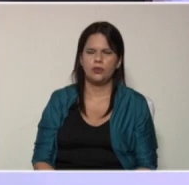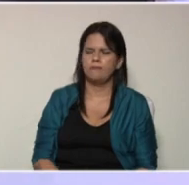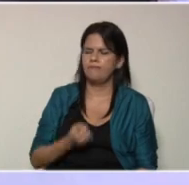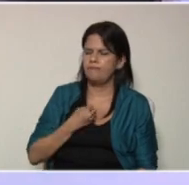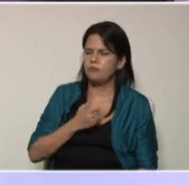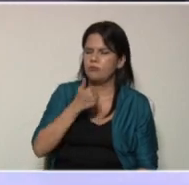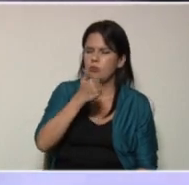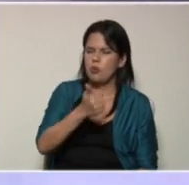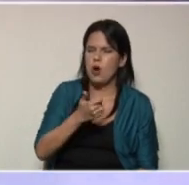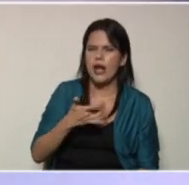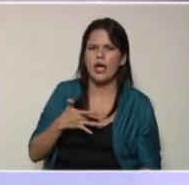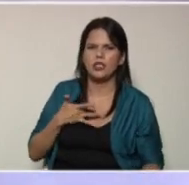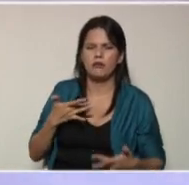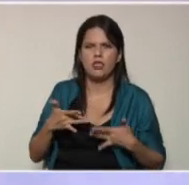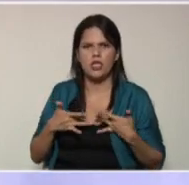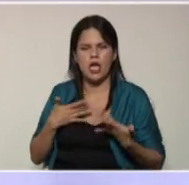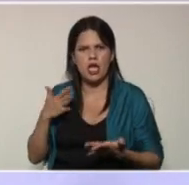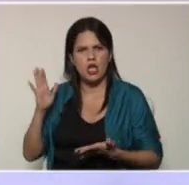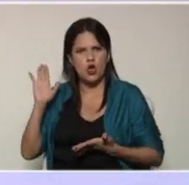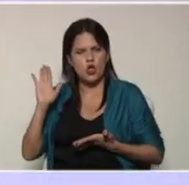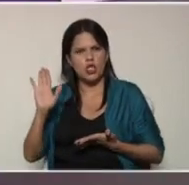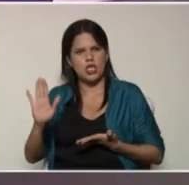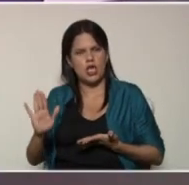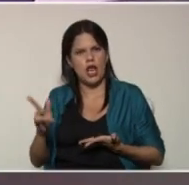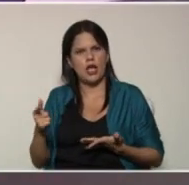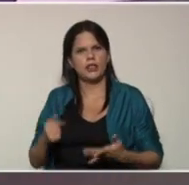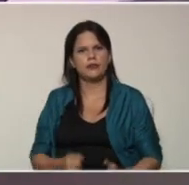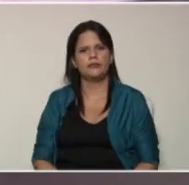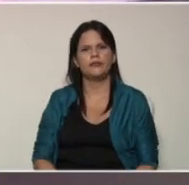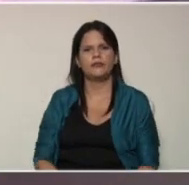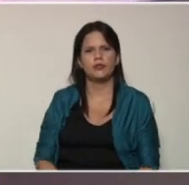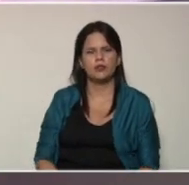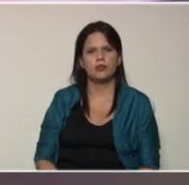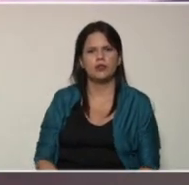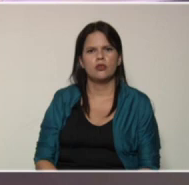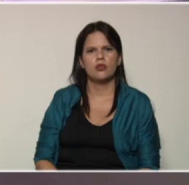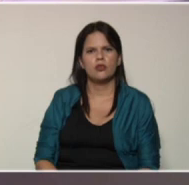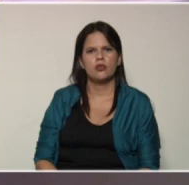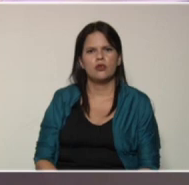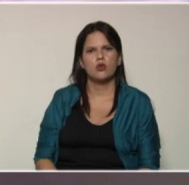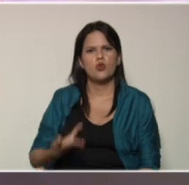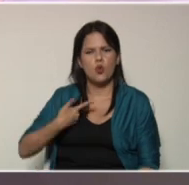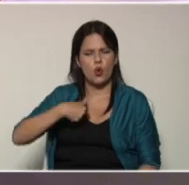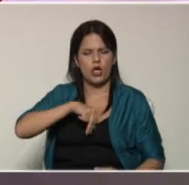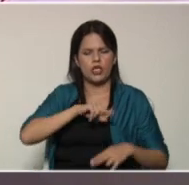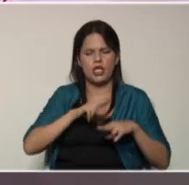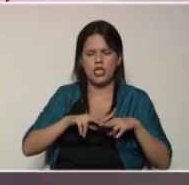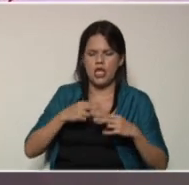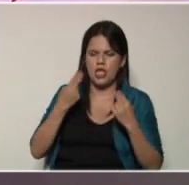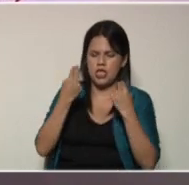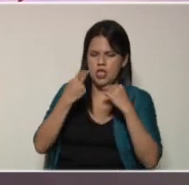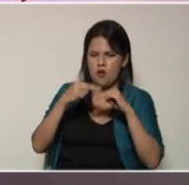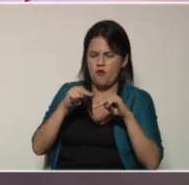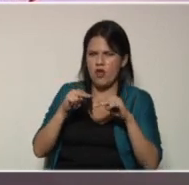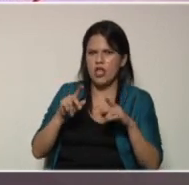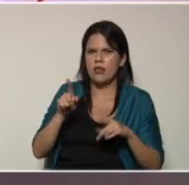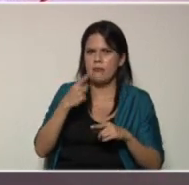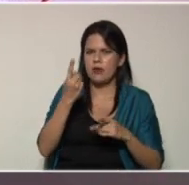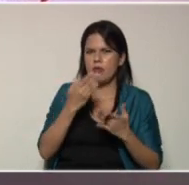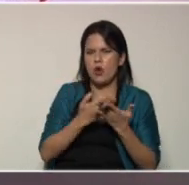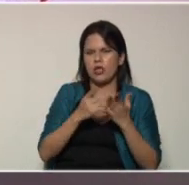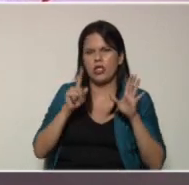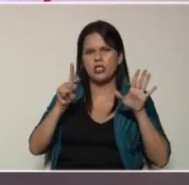maravillosa actividad que nos traen desde el estado Táchira nuestra niña del nivel de educación primaria excelente